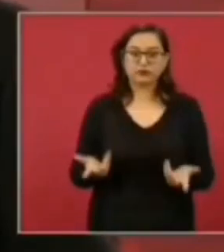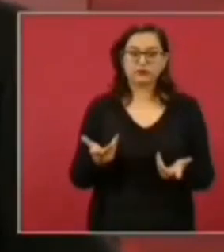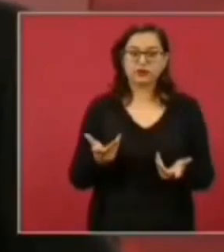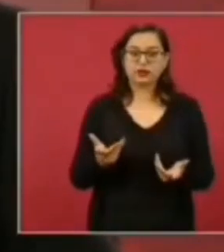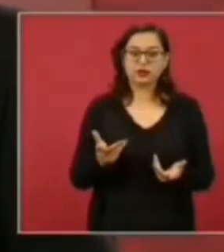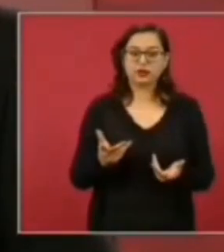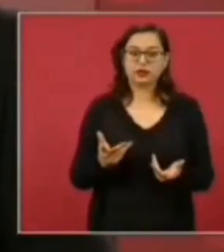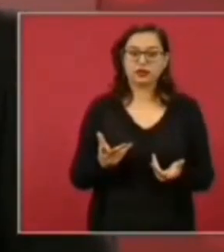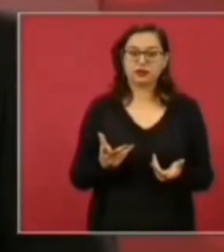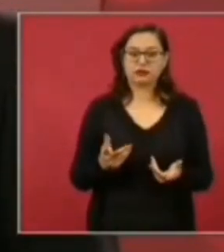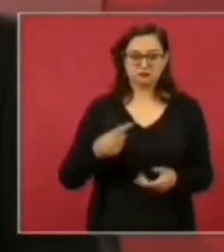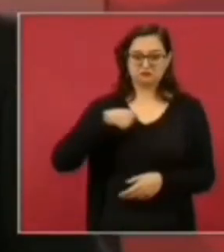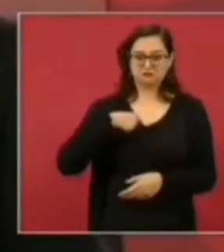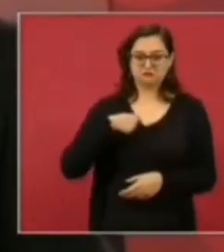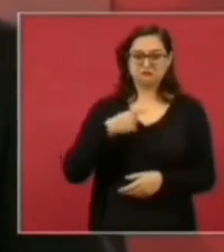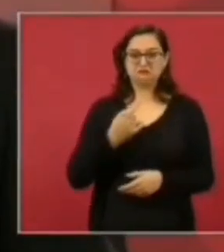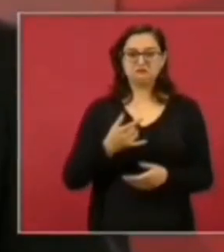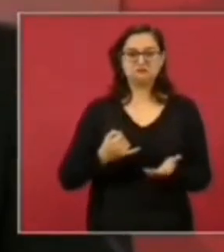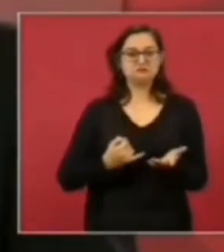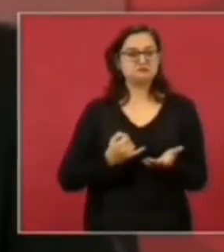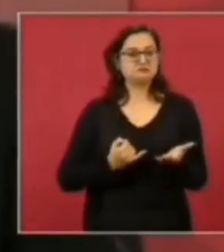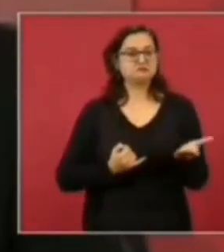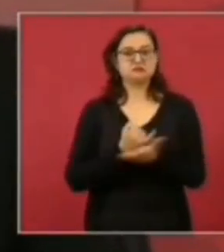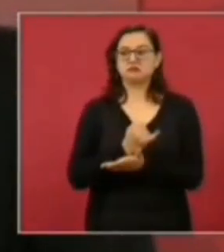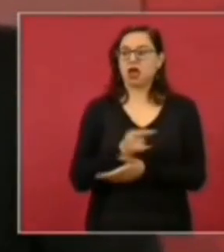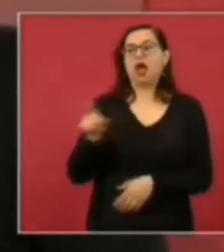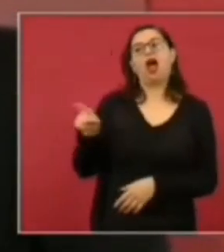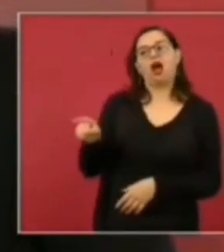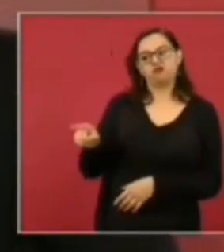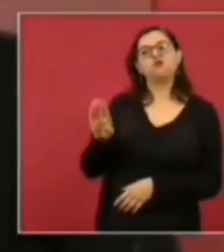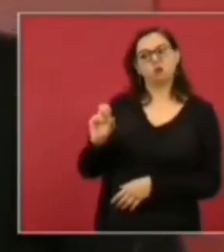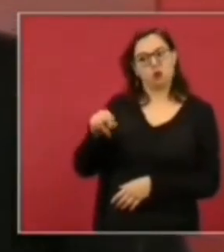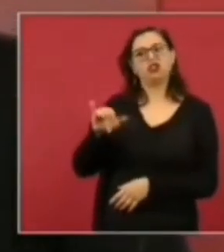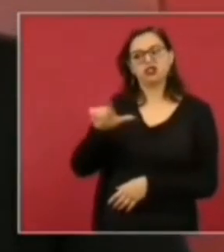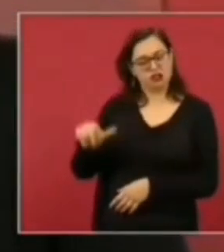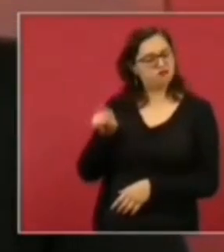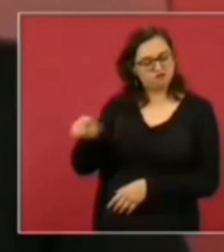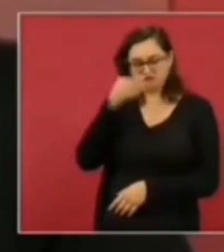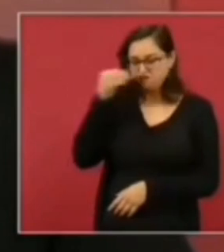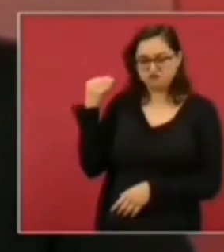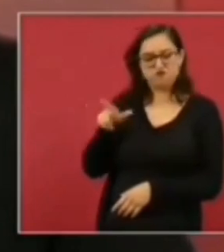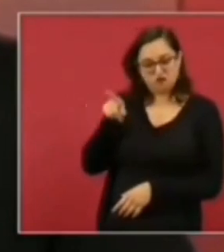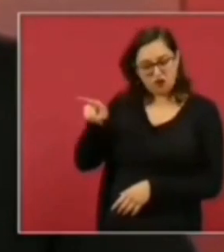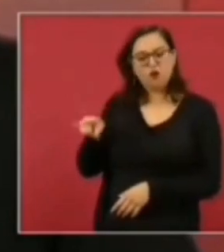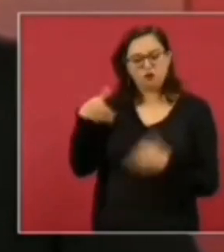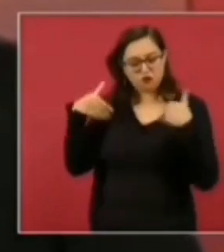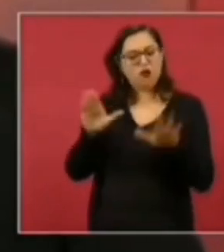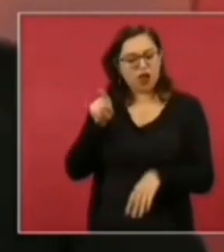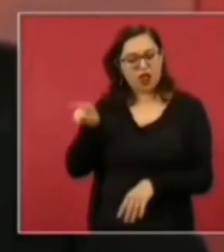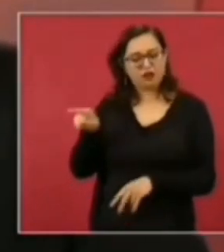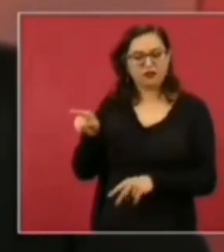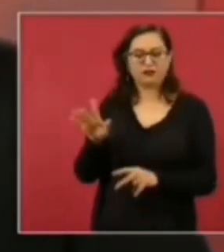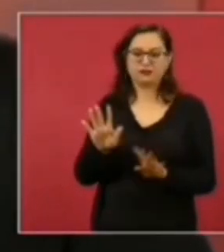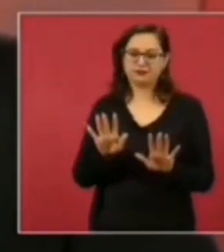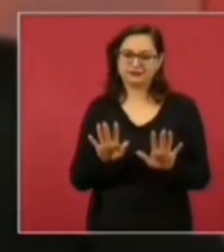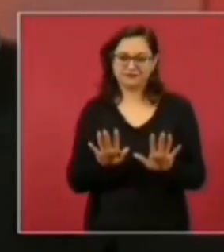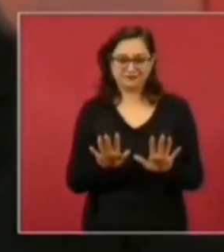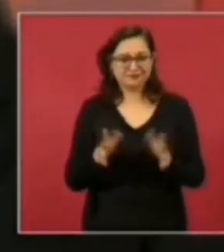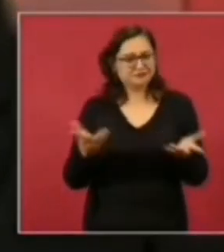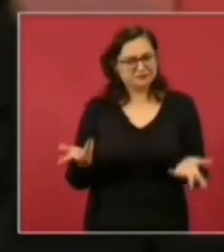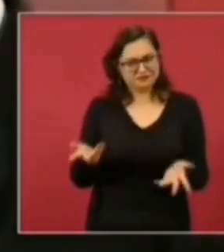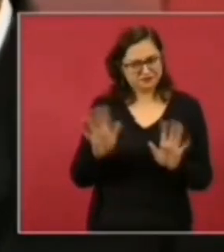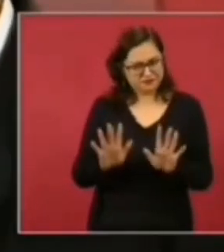Tan solo en los primeros 24 días de este 2022, en México ya han sido asesinados tres